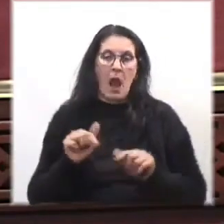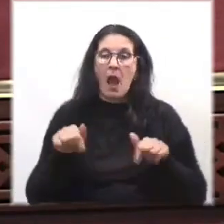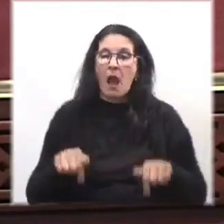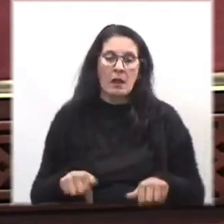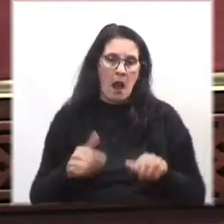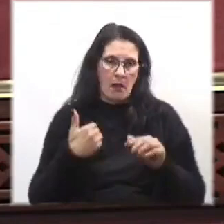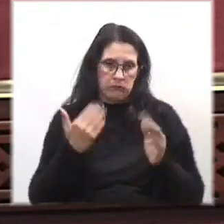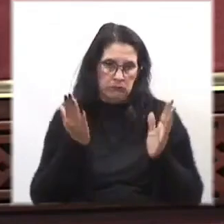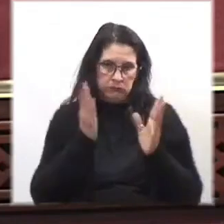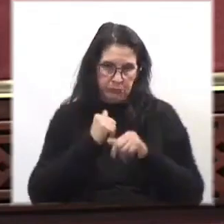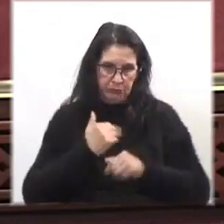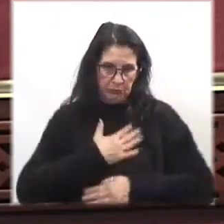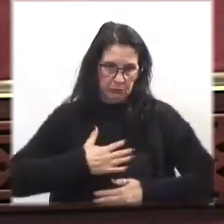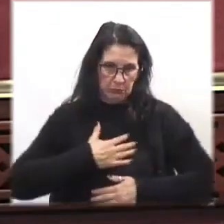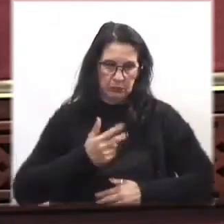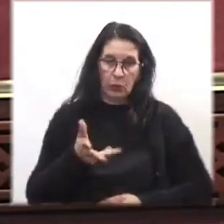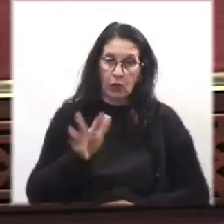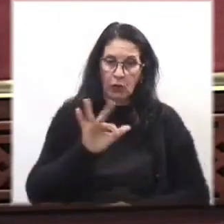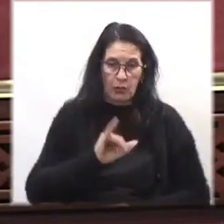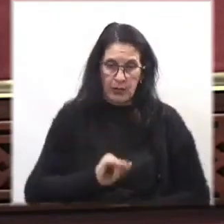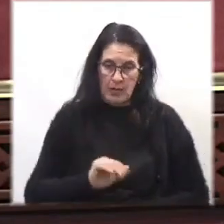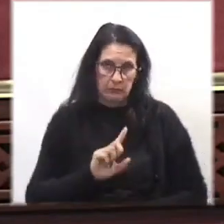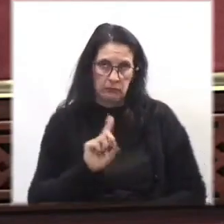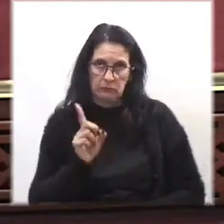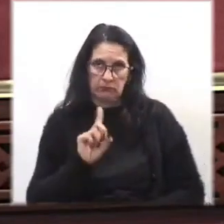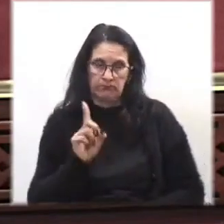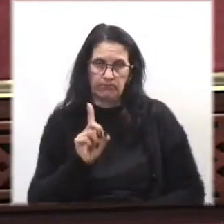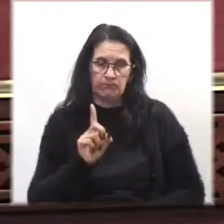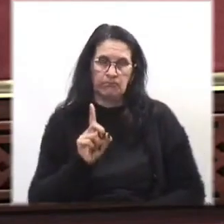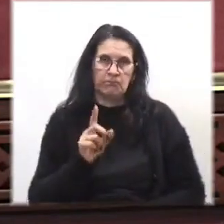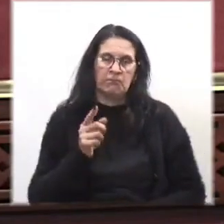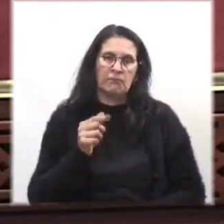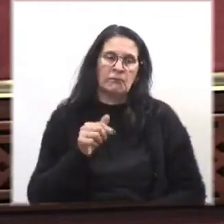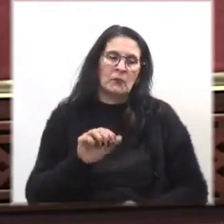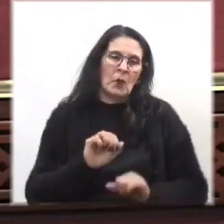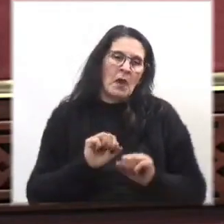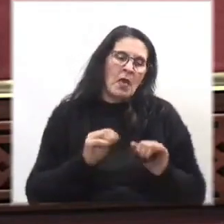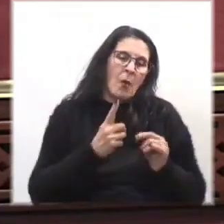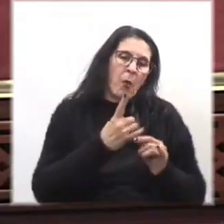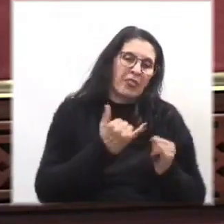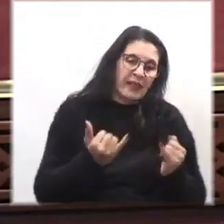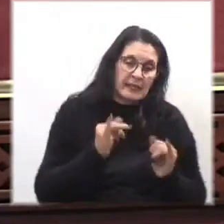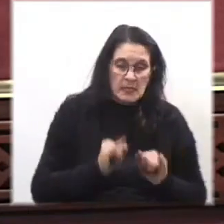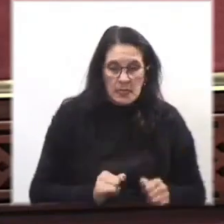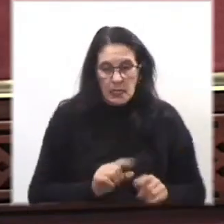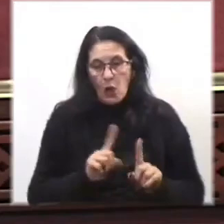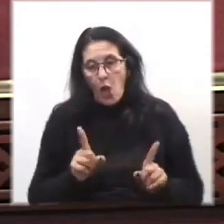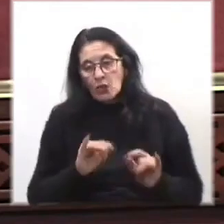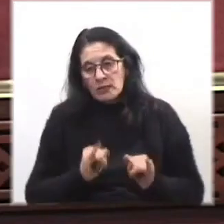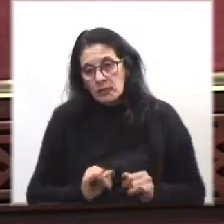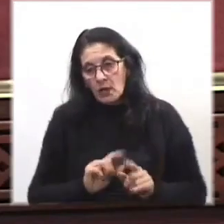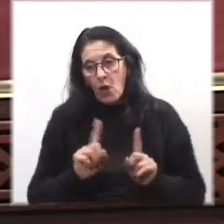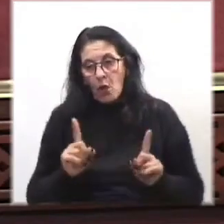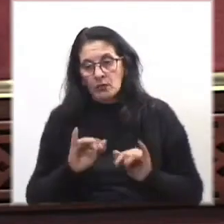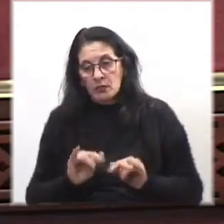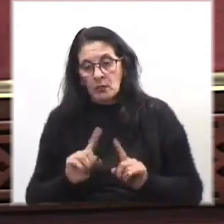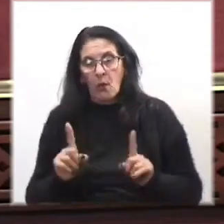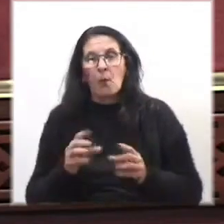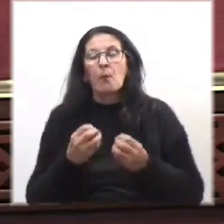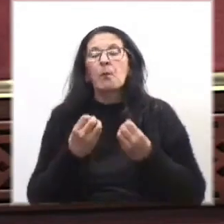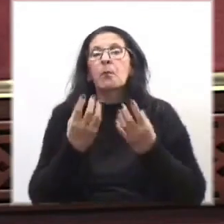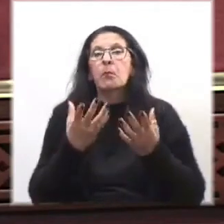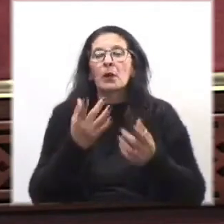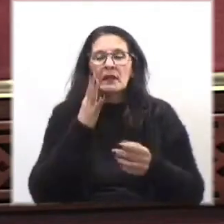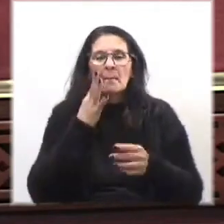nos podemos bañar todos los días. A lo sumo, día por medio, porque le va a pasar lo que le está